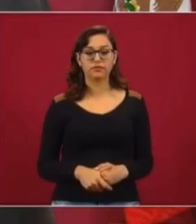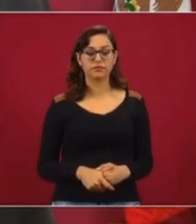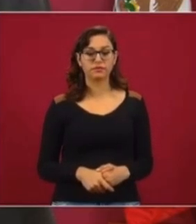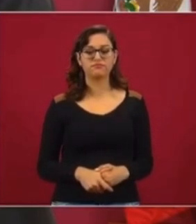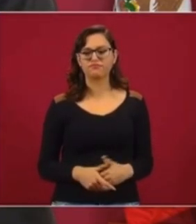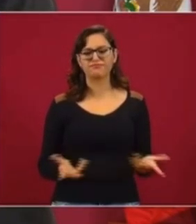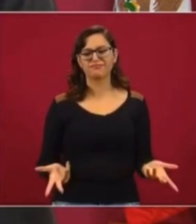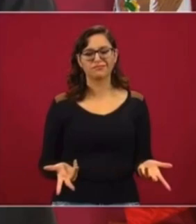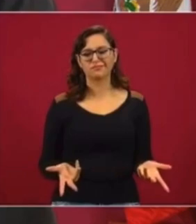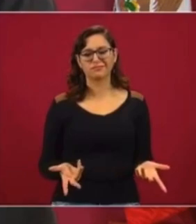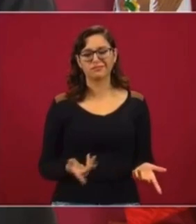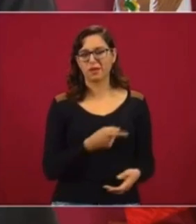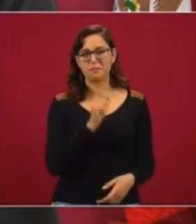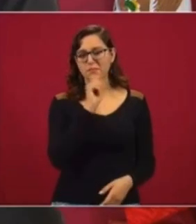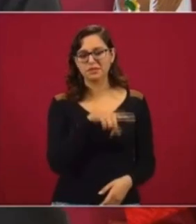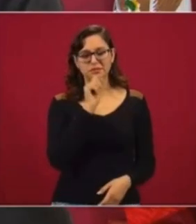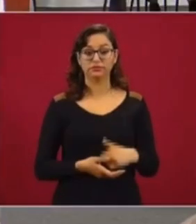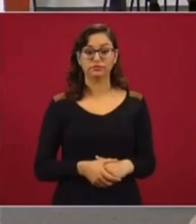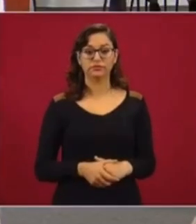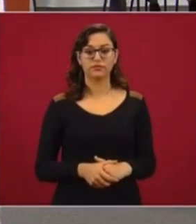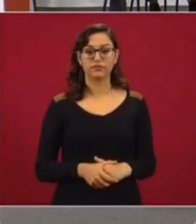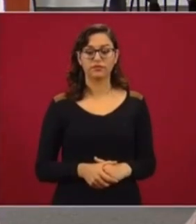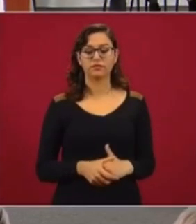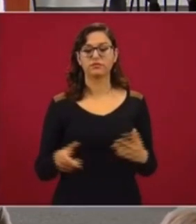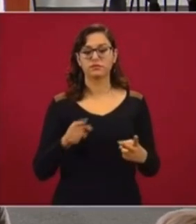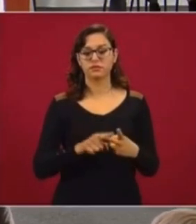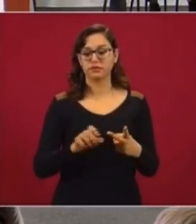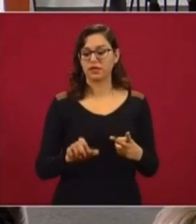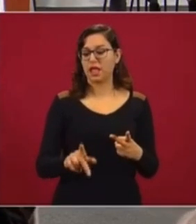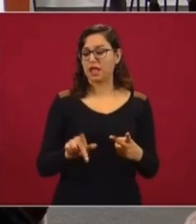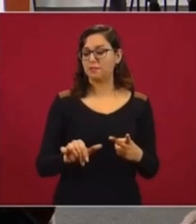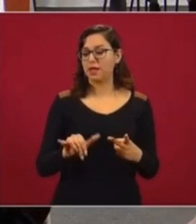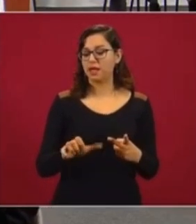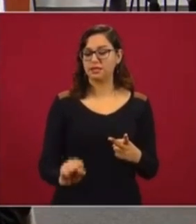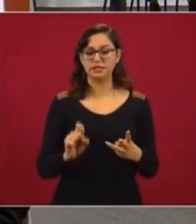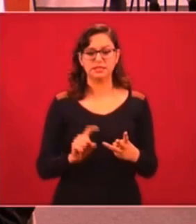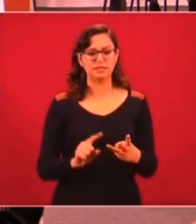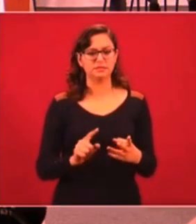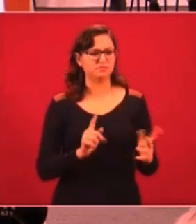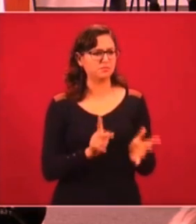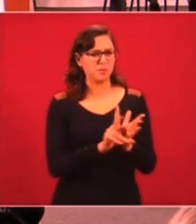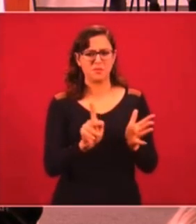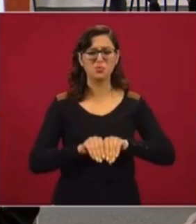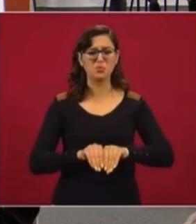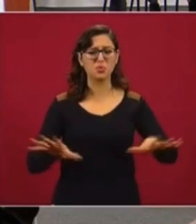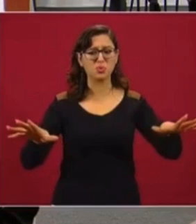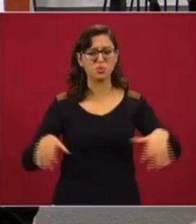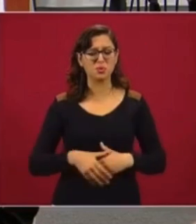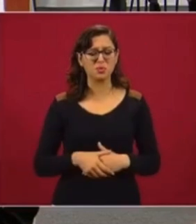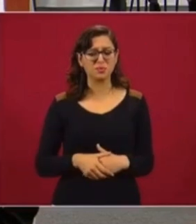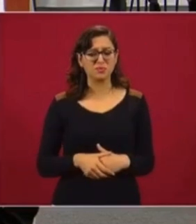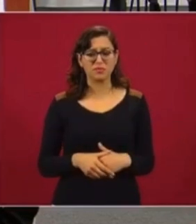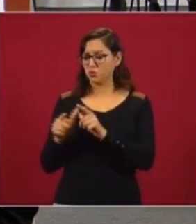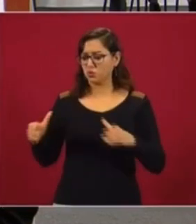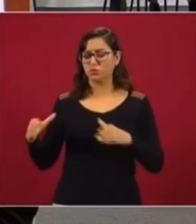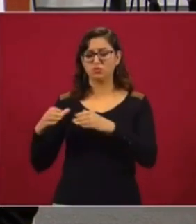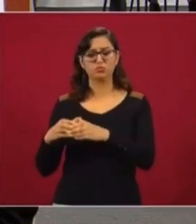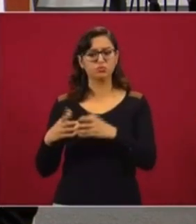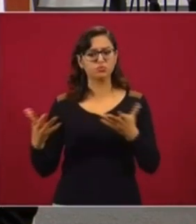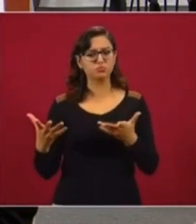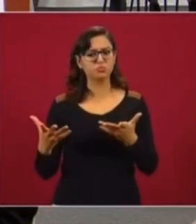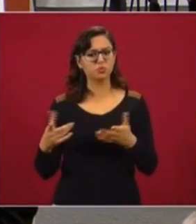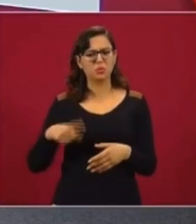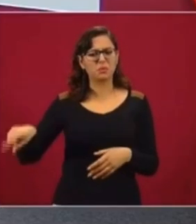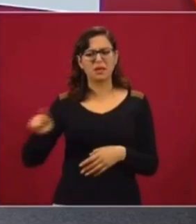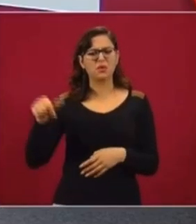Son predecibles. Muy obvios. Por ejemplo, en el país de España, o sea, en toda la prensa conservadora, todo este grupo siempre